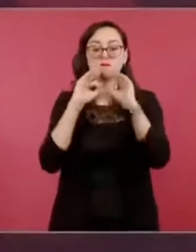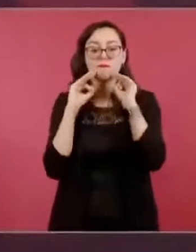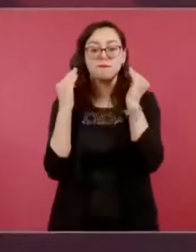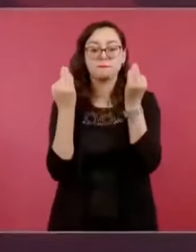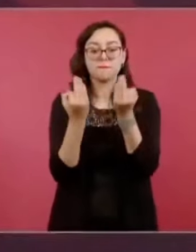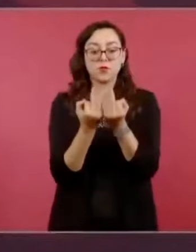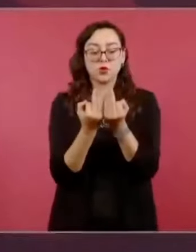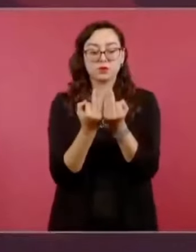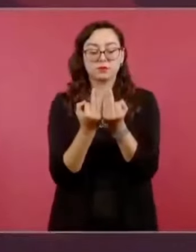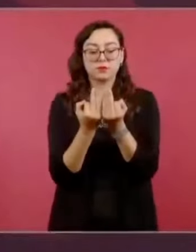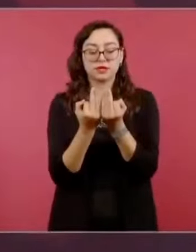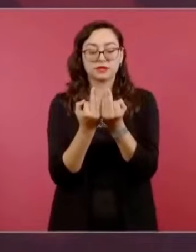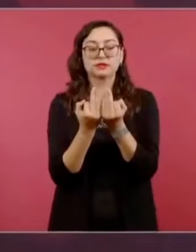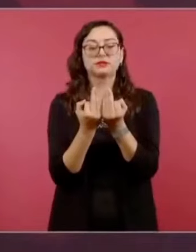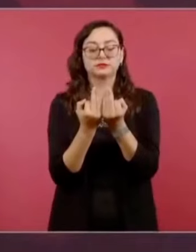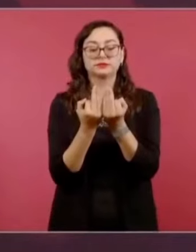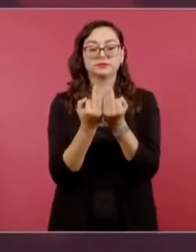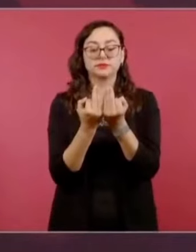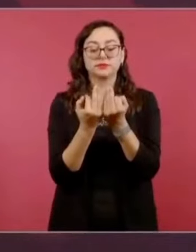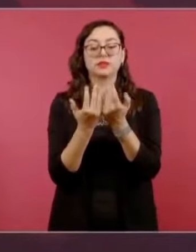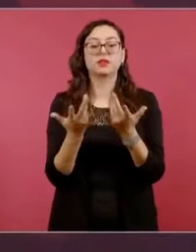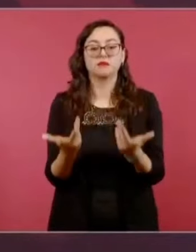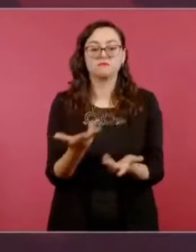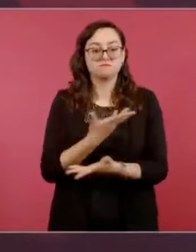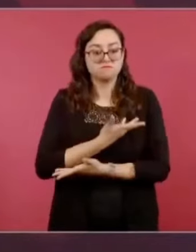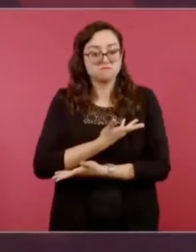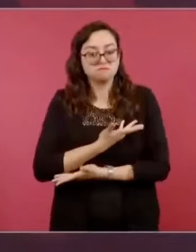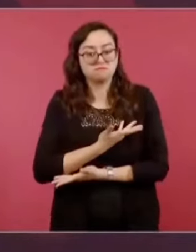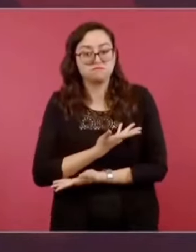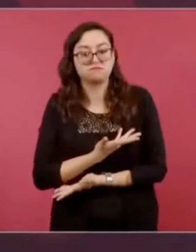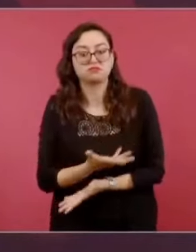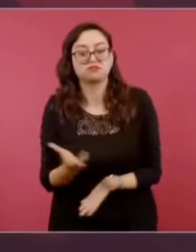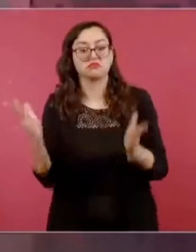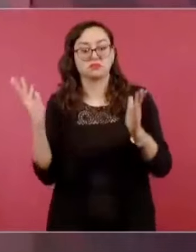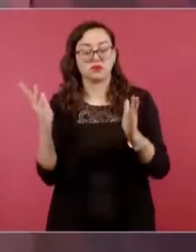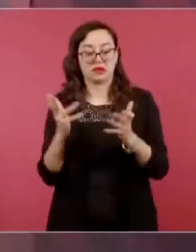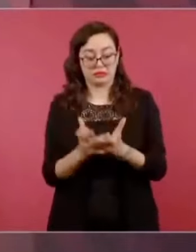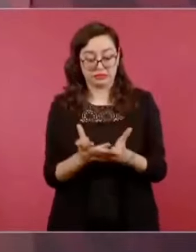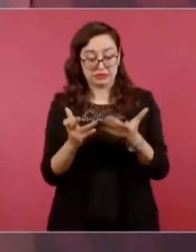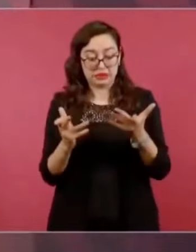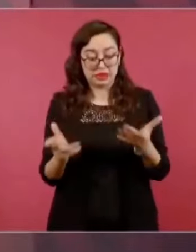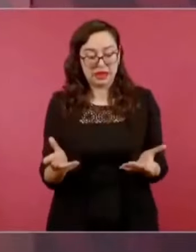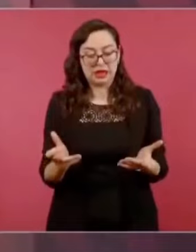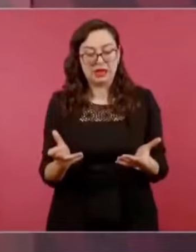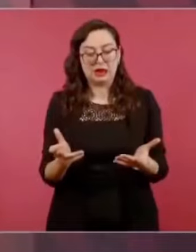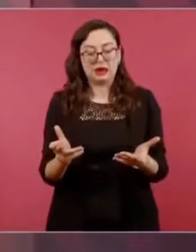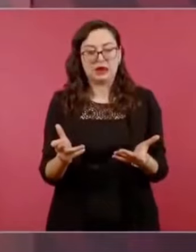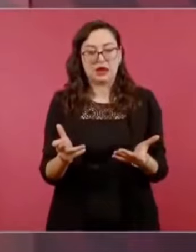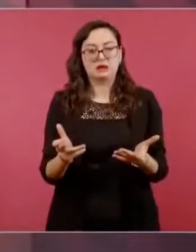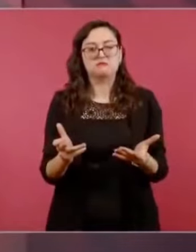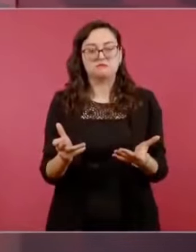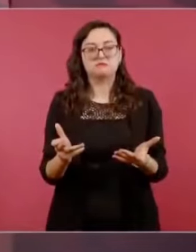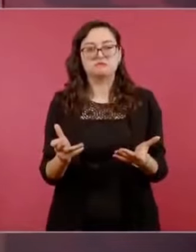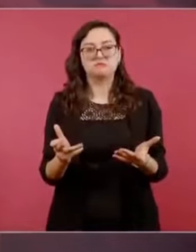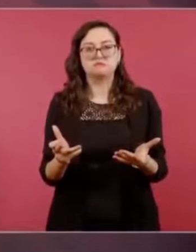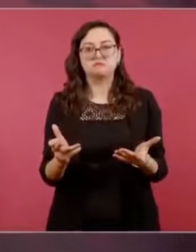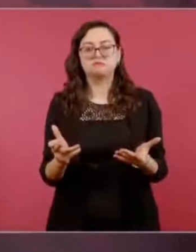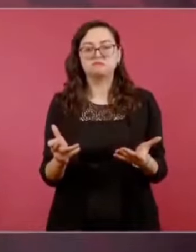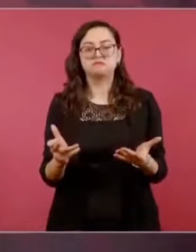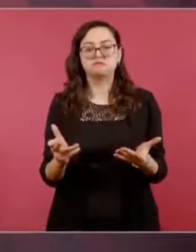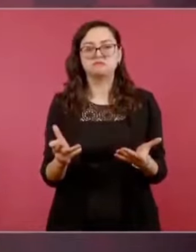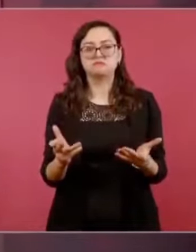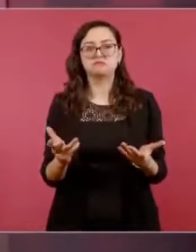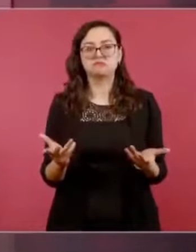La trascendencia revolucionaria del reparto agrario cardenista puede medirse con un